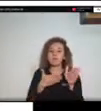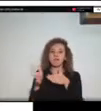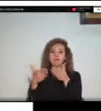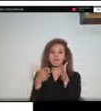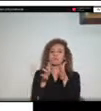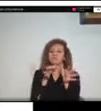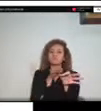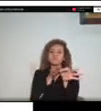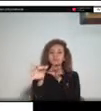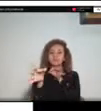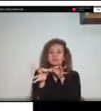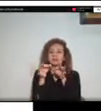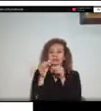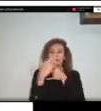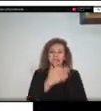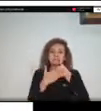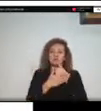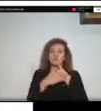siguiente por favor